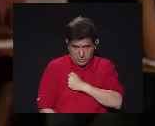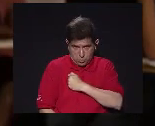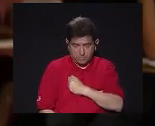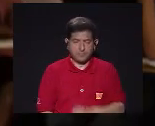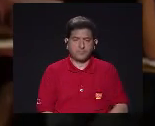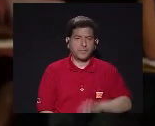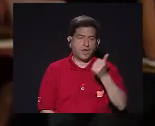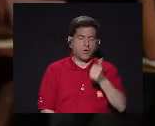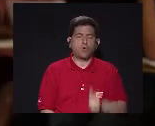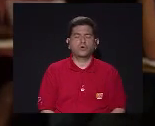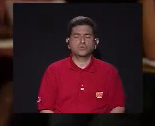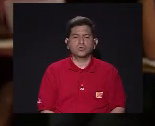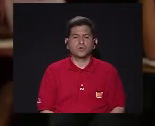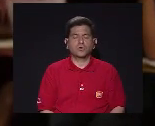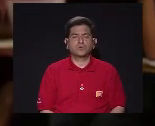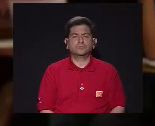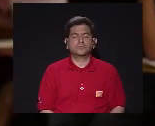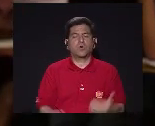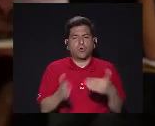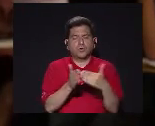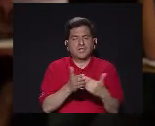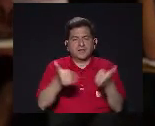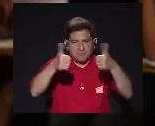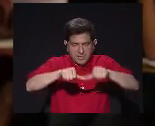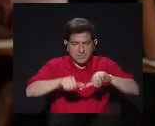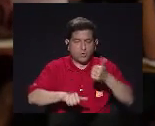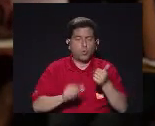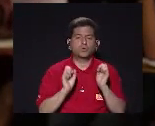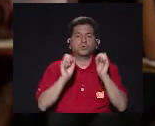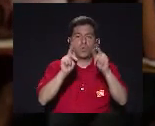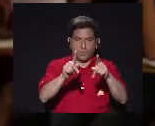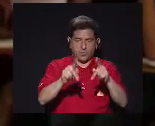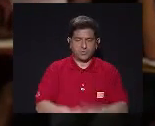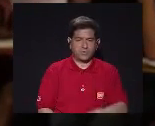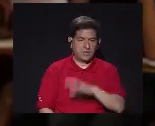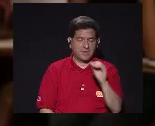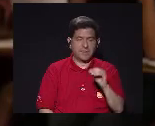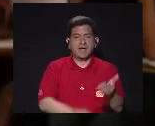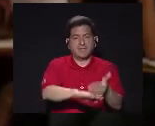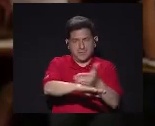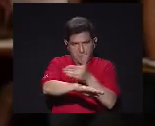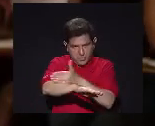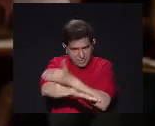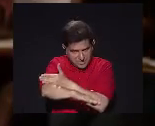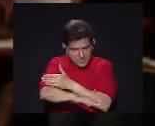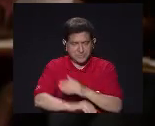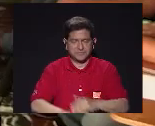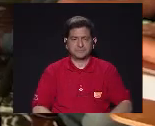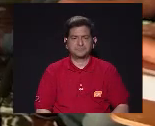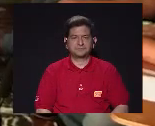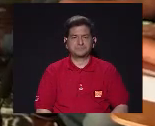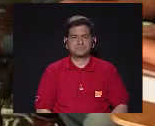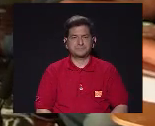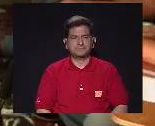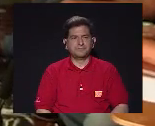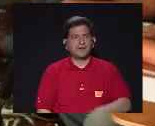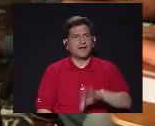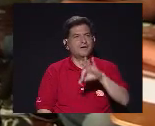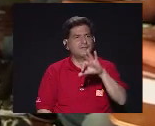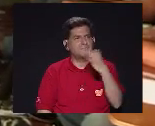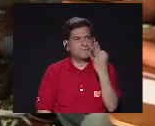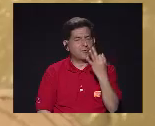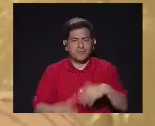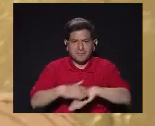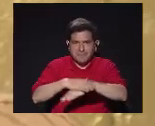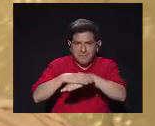perdón El otro es reconciliación El otro es oportunidad Y el otro es crecimiento Nada, una